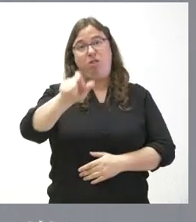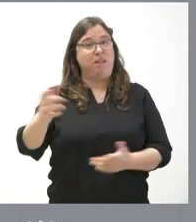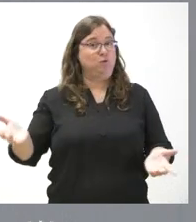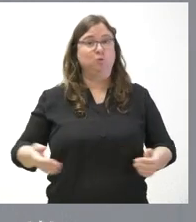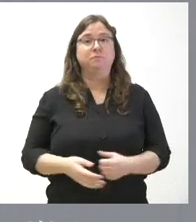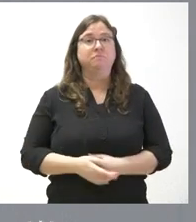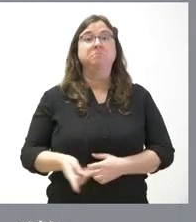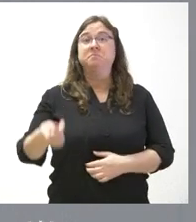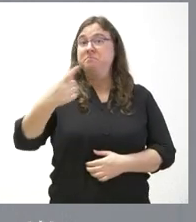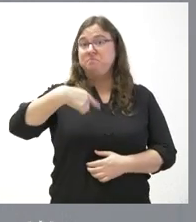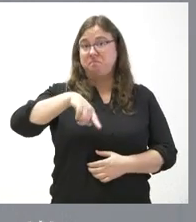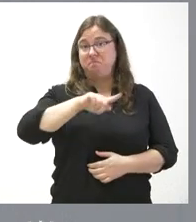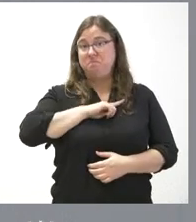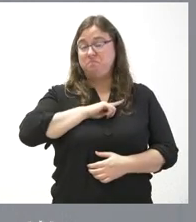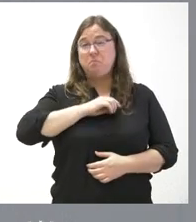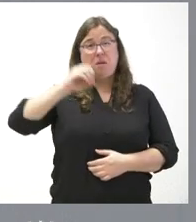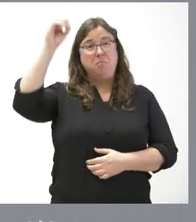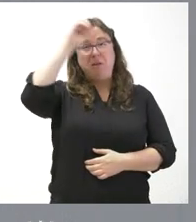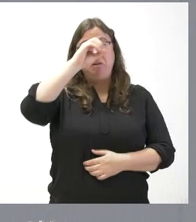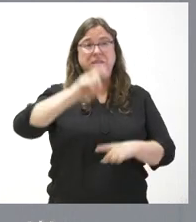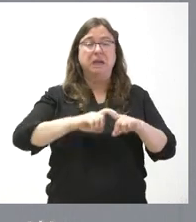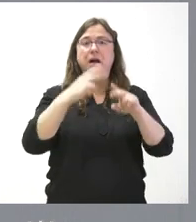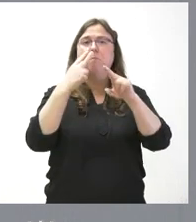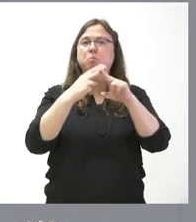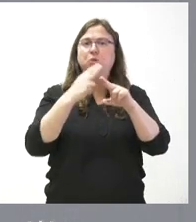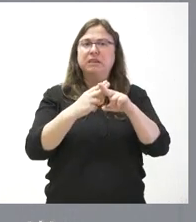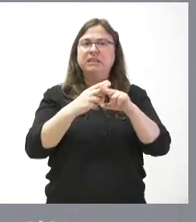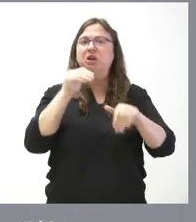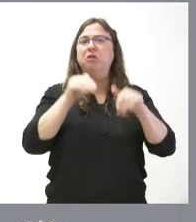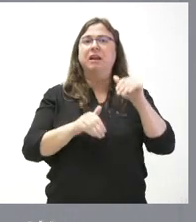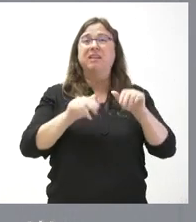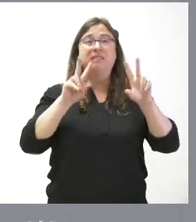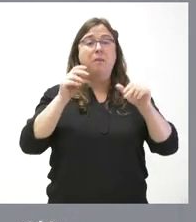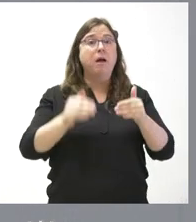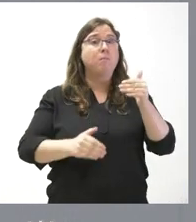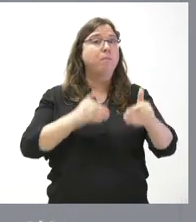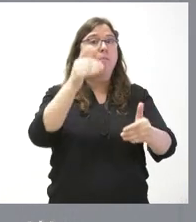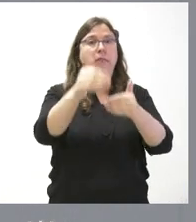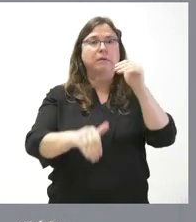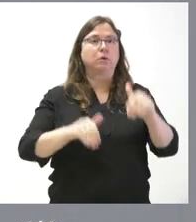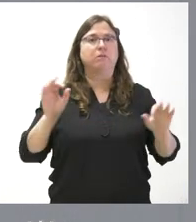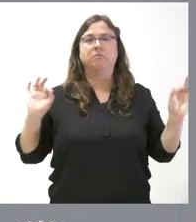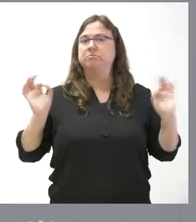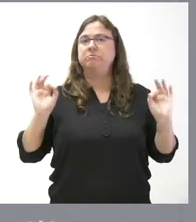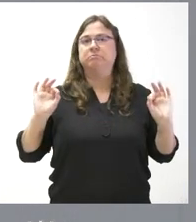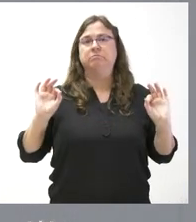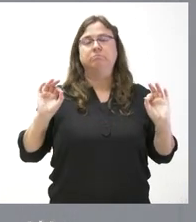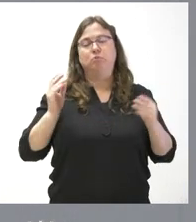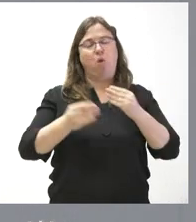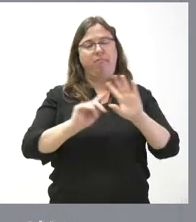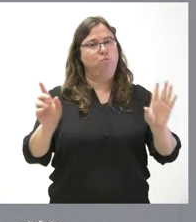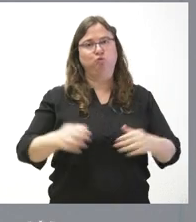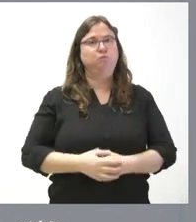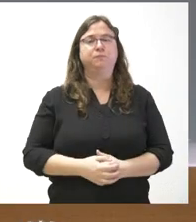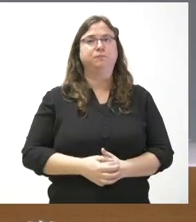Pero nosotros, como les digo, valoraciones de carácter político o electoral sobre el proceso electoral, pues no lo llevamos a cabo, no lo